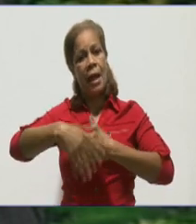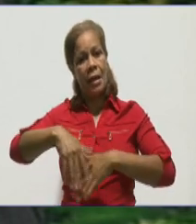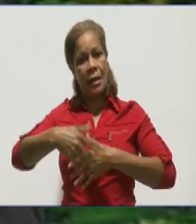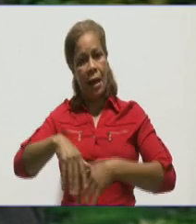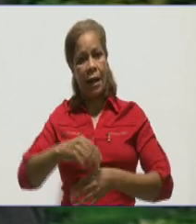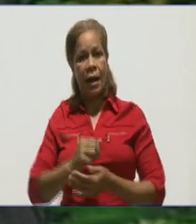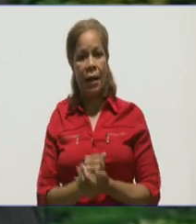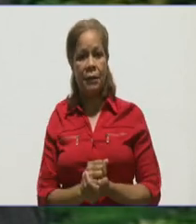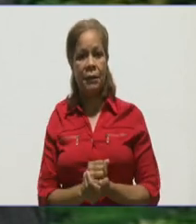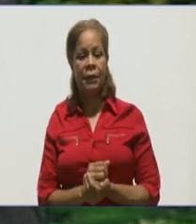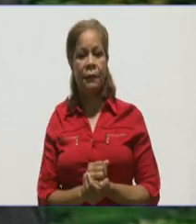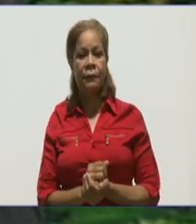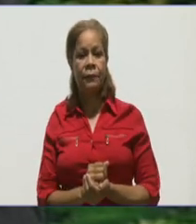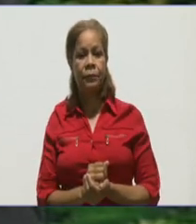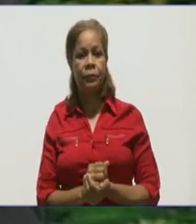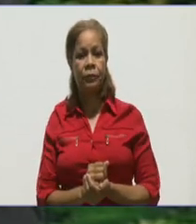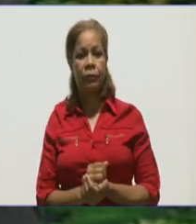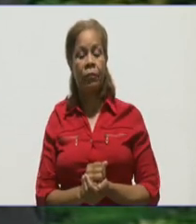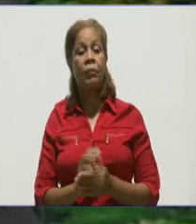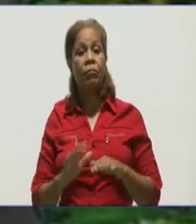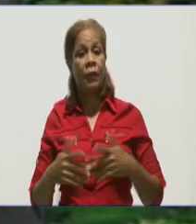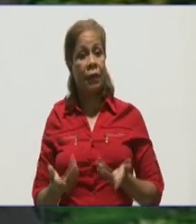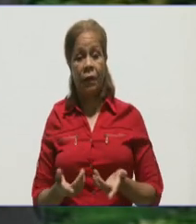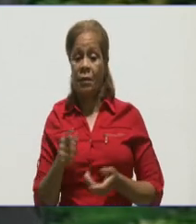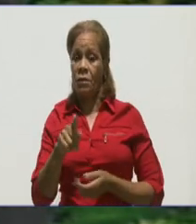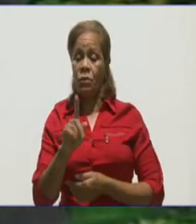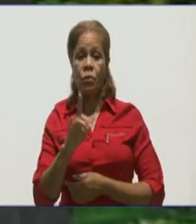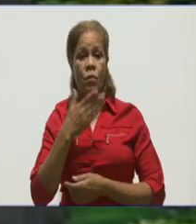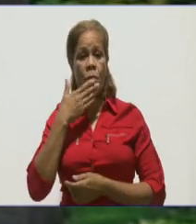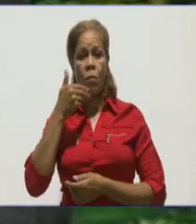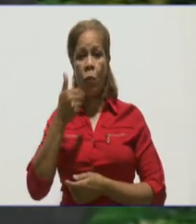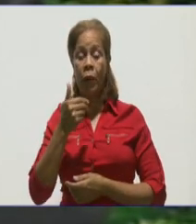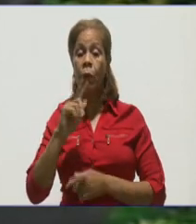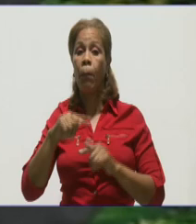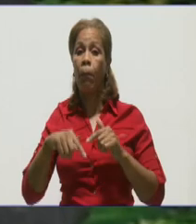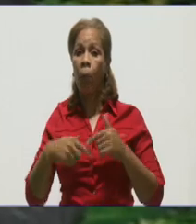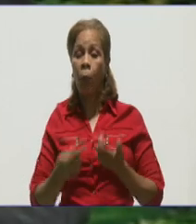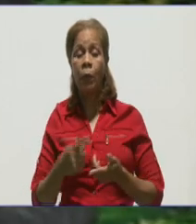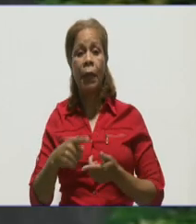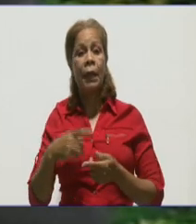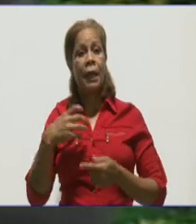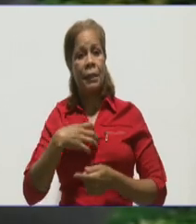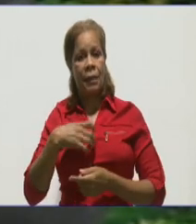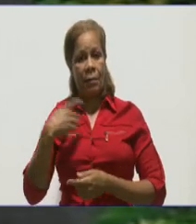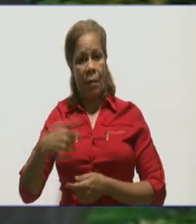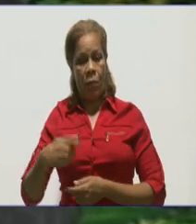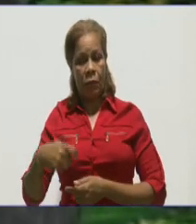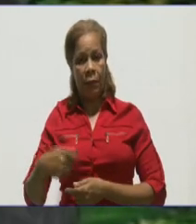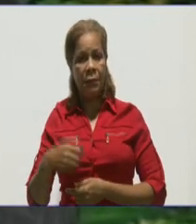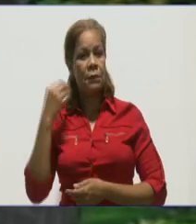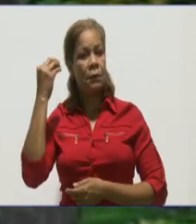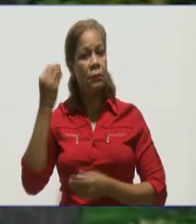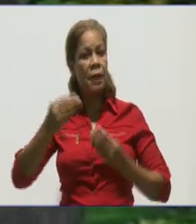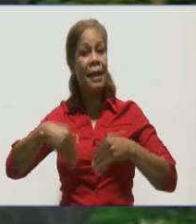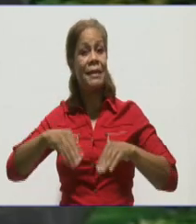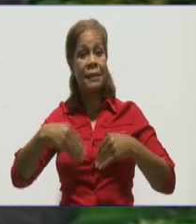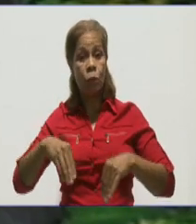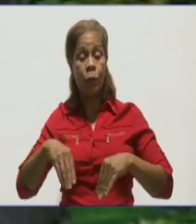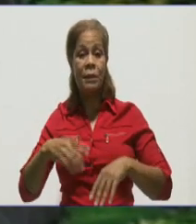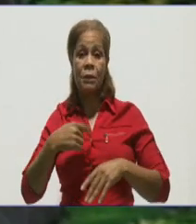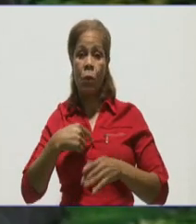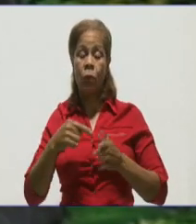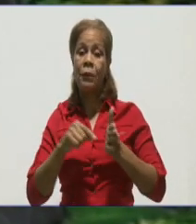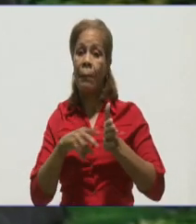calles que para nada es bueno si tenemos en cuenta la situación sanitaria que hoy tiene